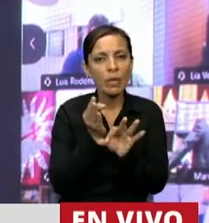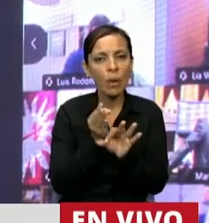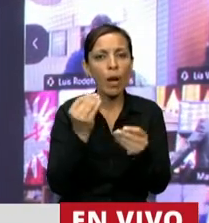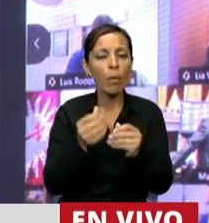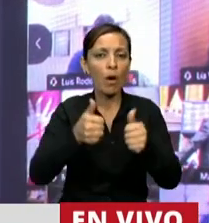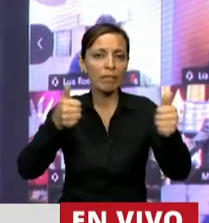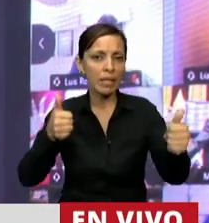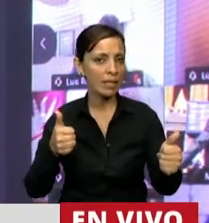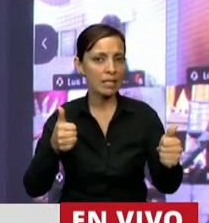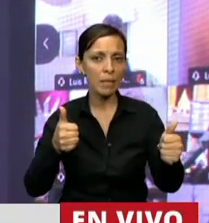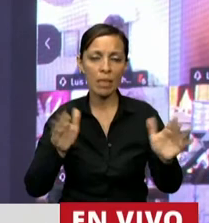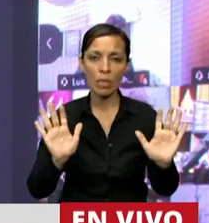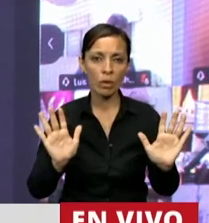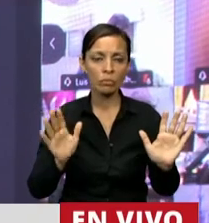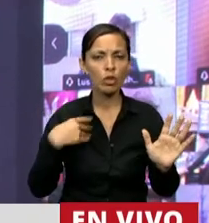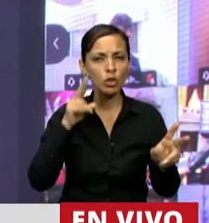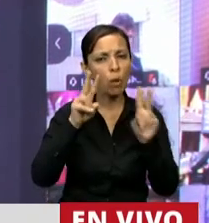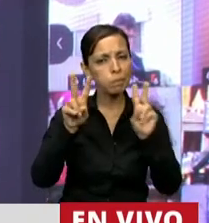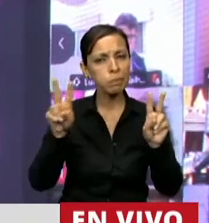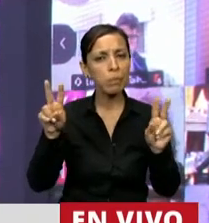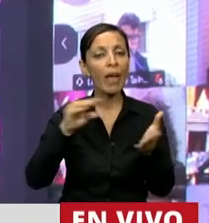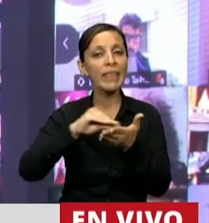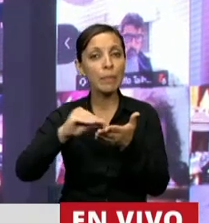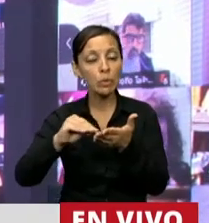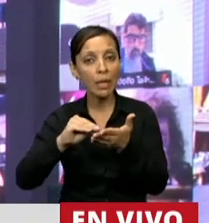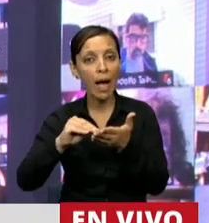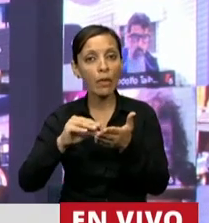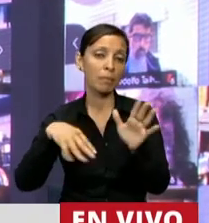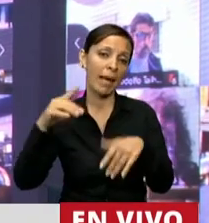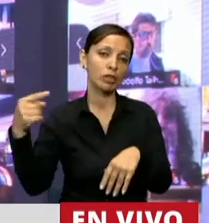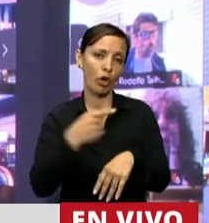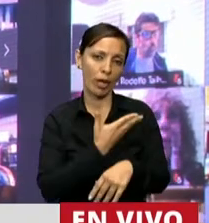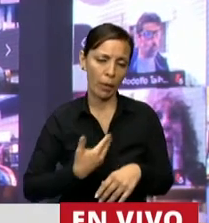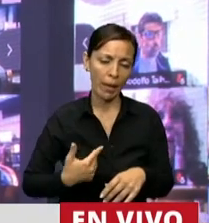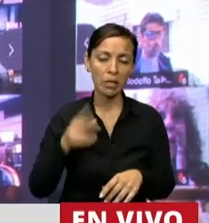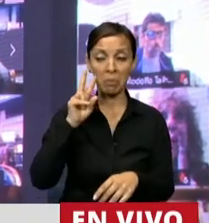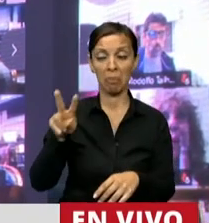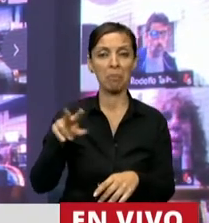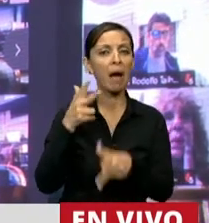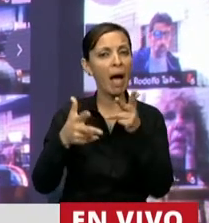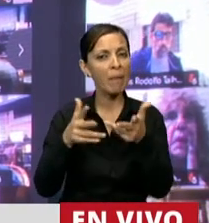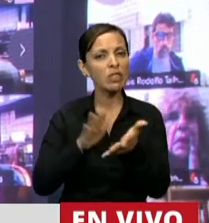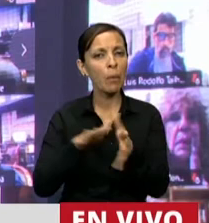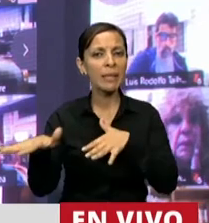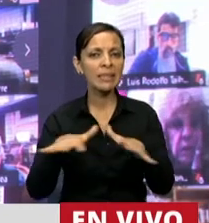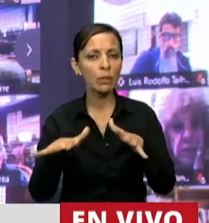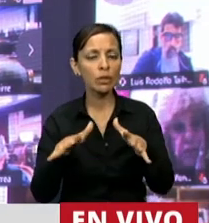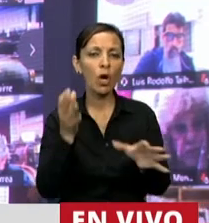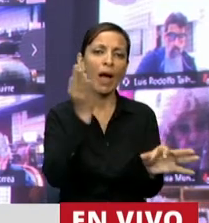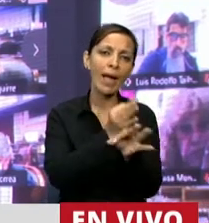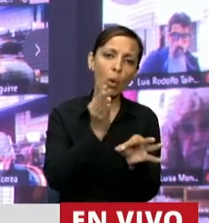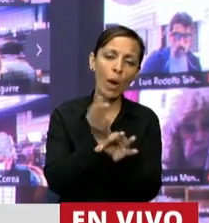distanciamiento. Escucho a muchos diputados y sobre todo opositores hablar de la situación que tienen nuestras